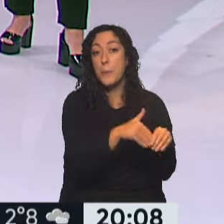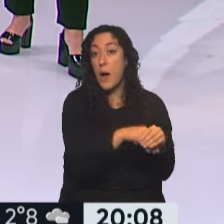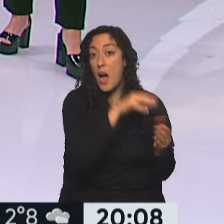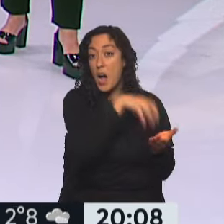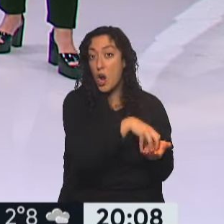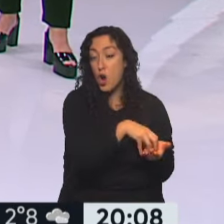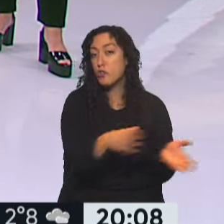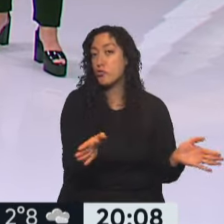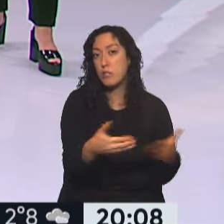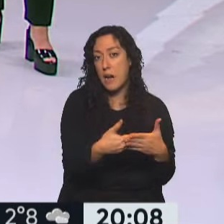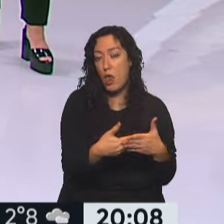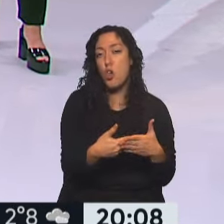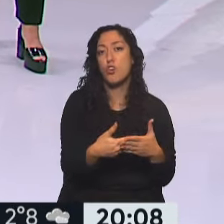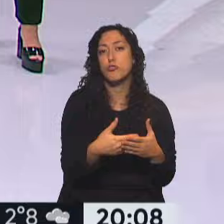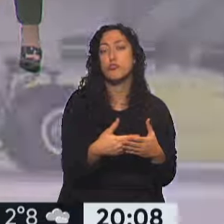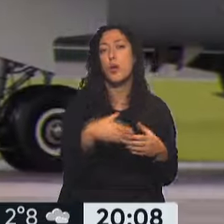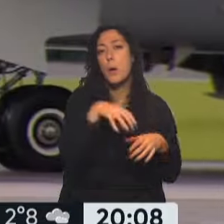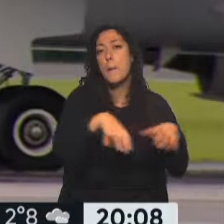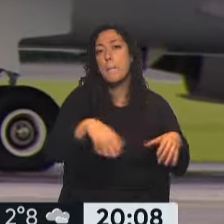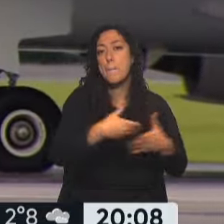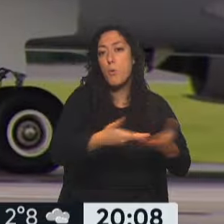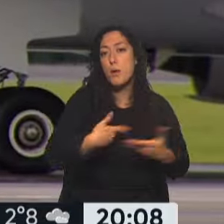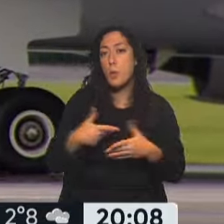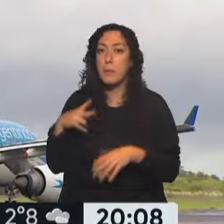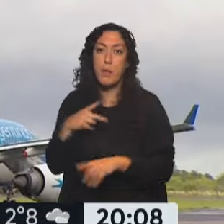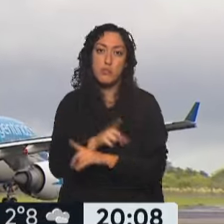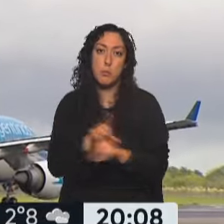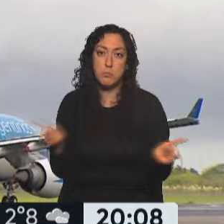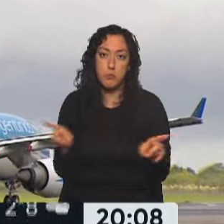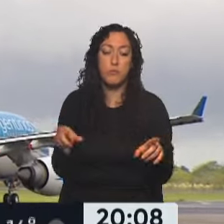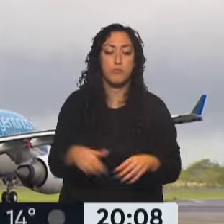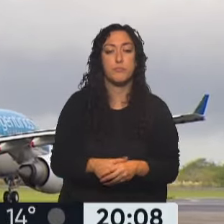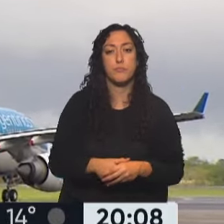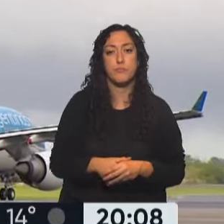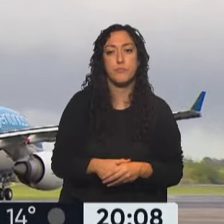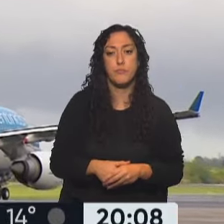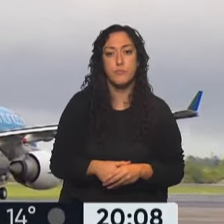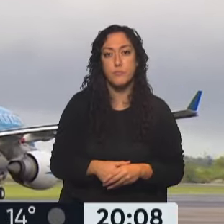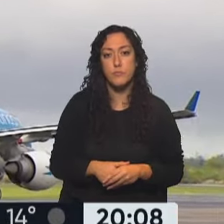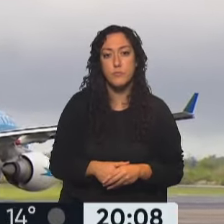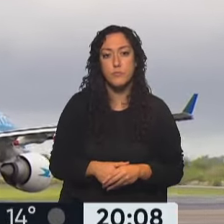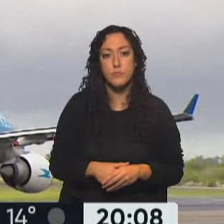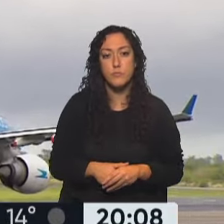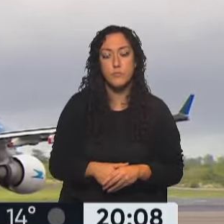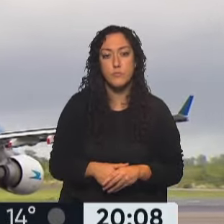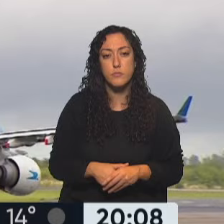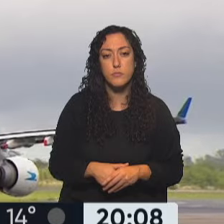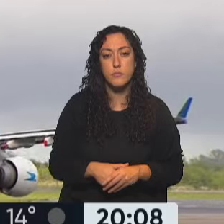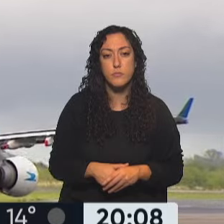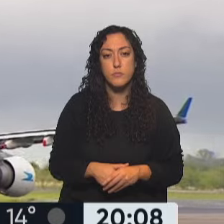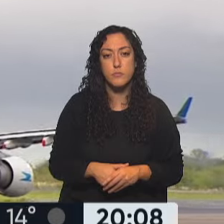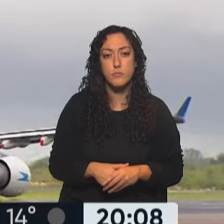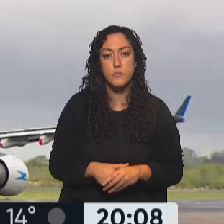funcionar, tantos públicos como privados. No habrá actividad justamente bancaria. El gremio